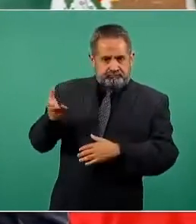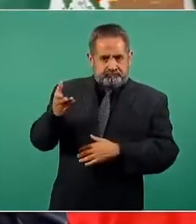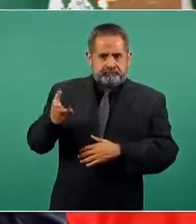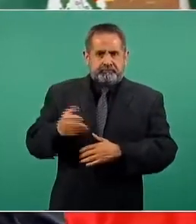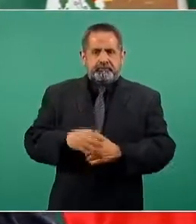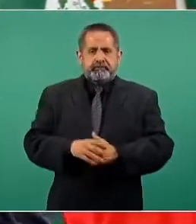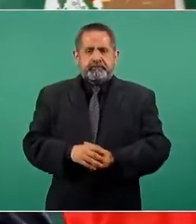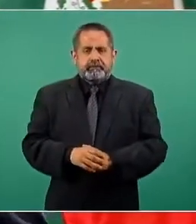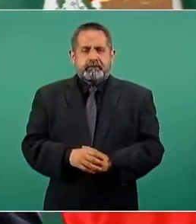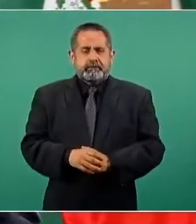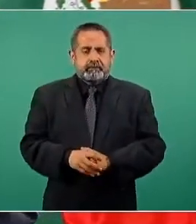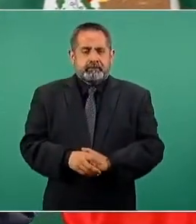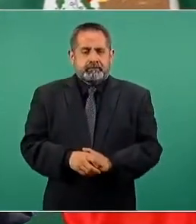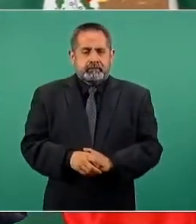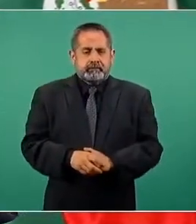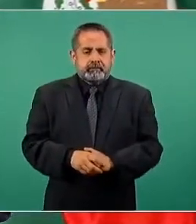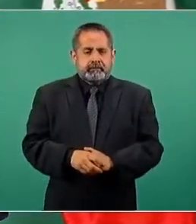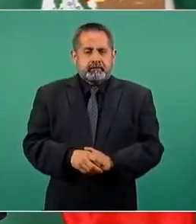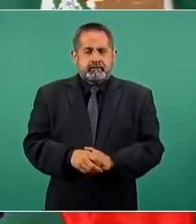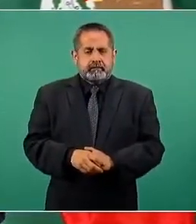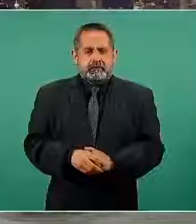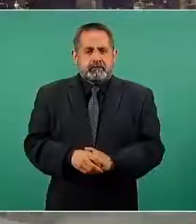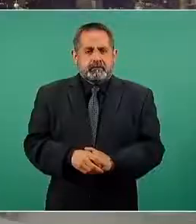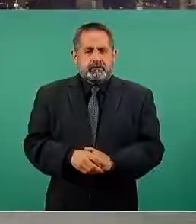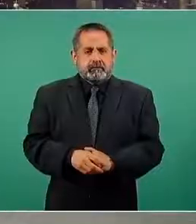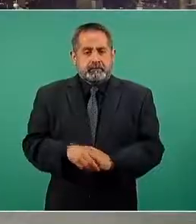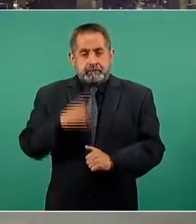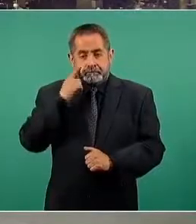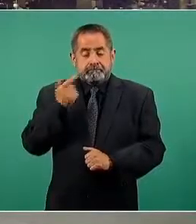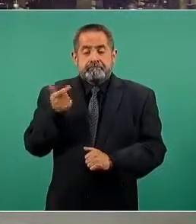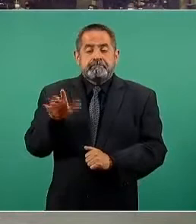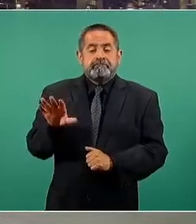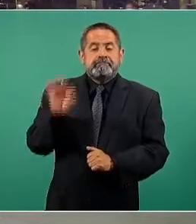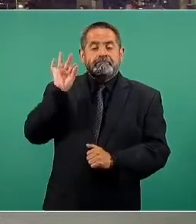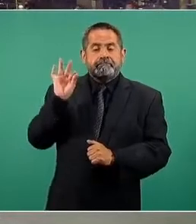miren lo que se consiguió.